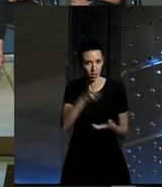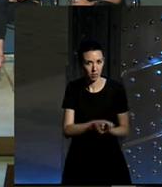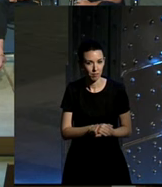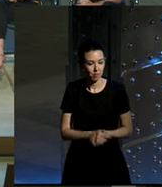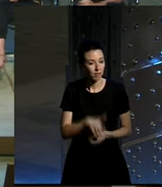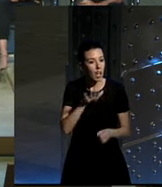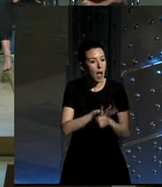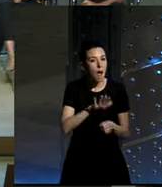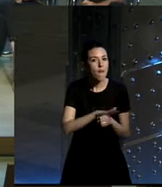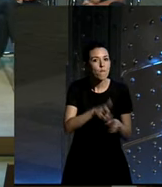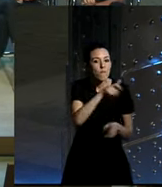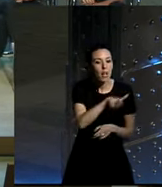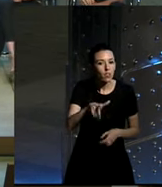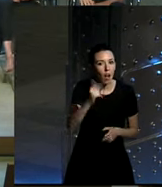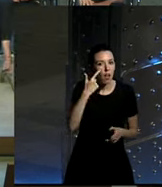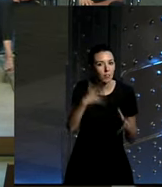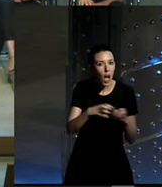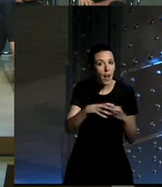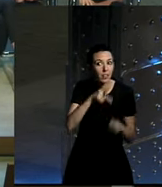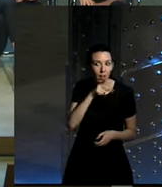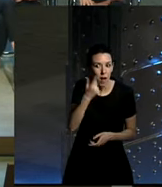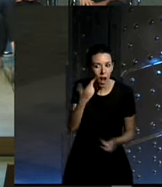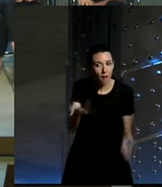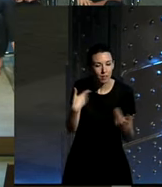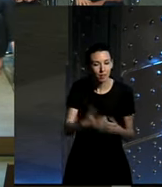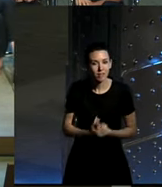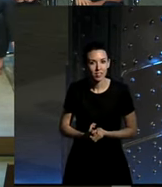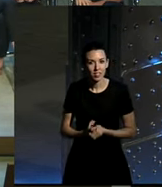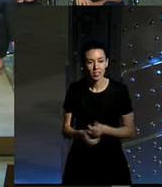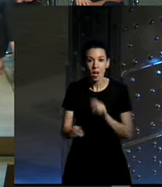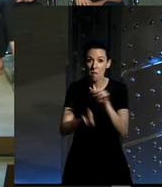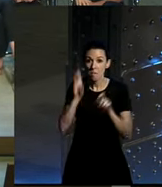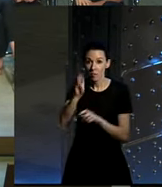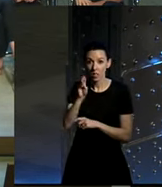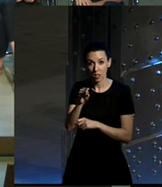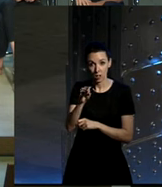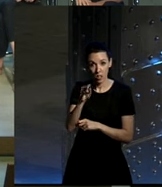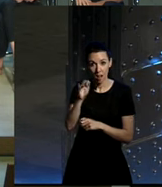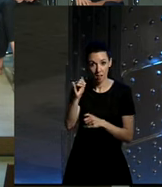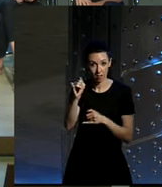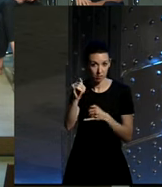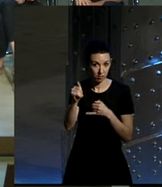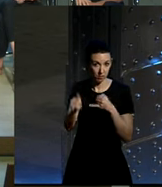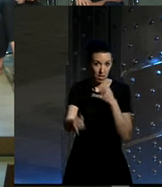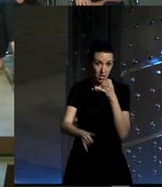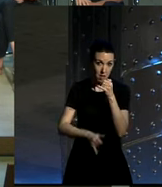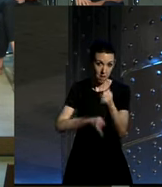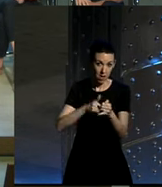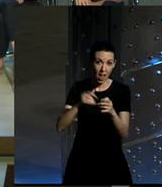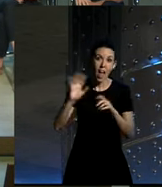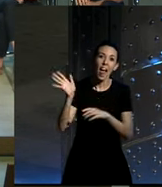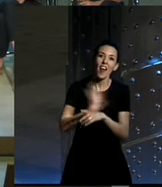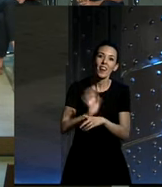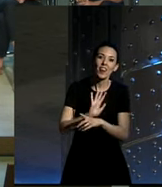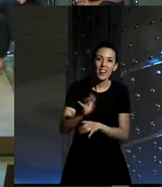Martianos que veo que tenéis unas ganas de hablar adelante mi pregunta es para bicicleta o sea dice cinecicleta